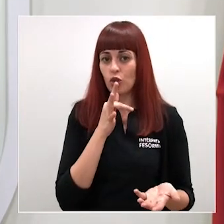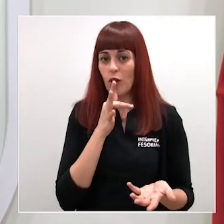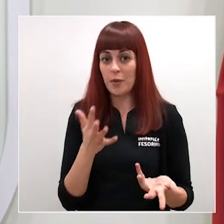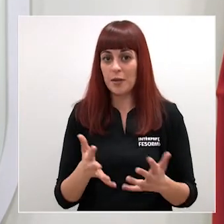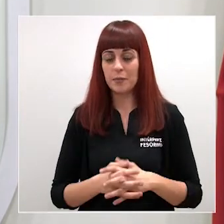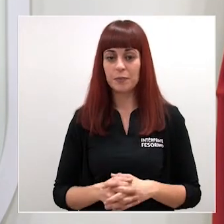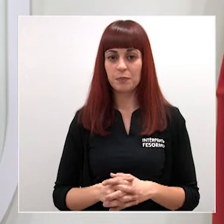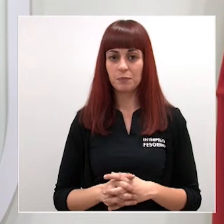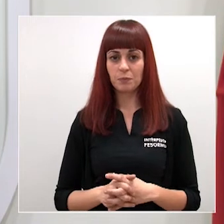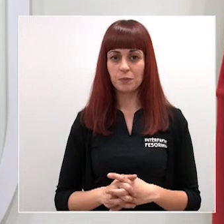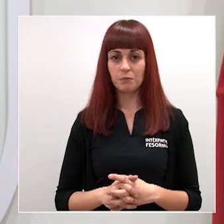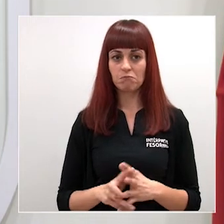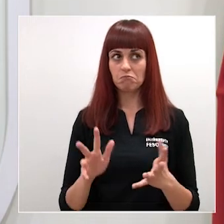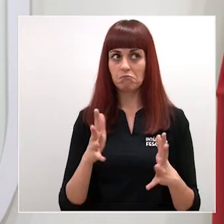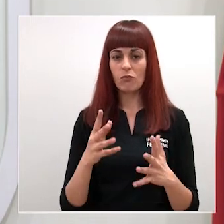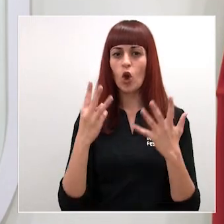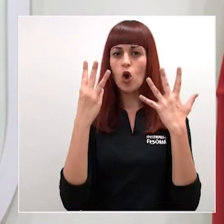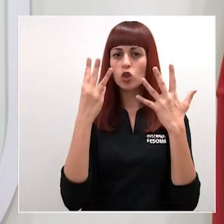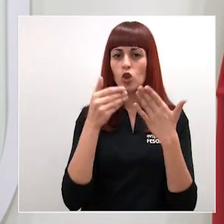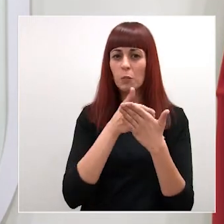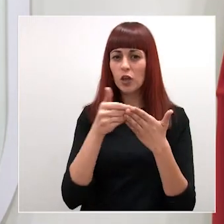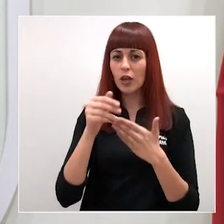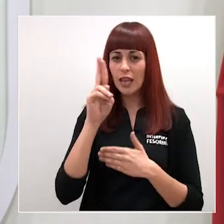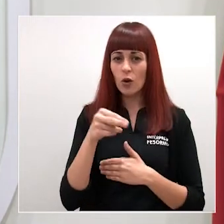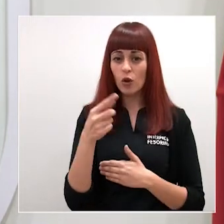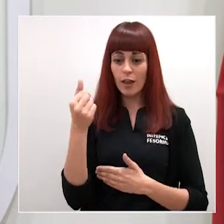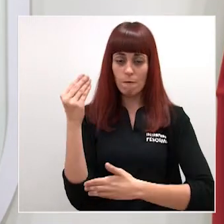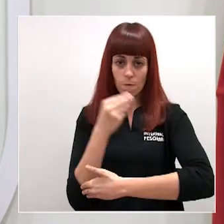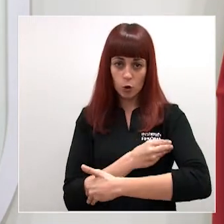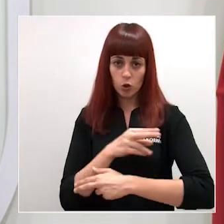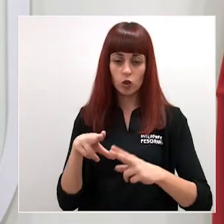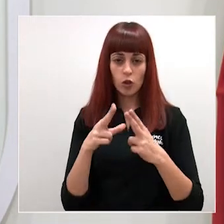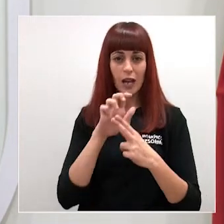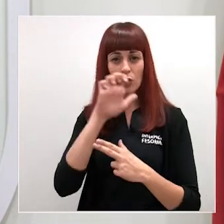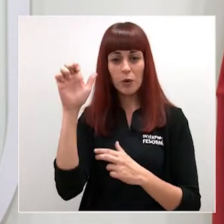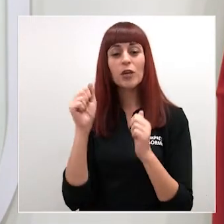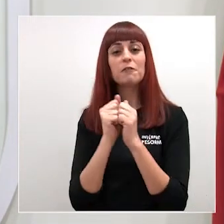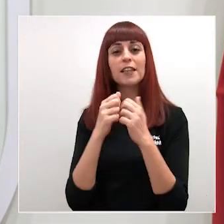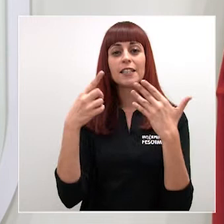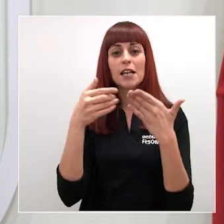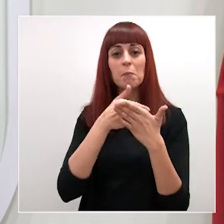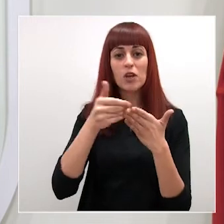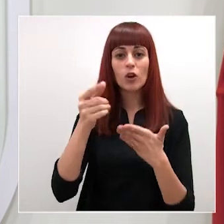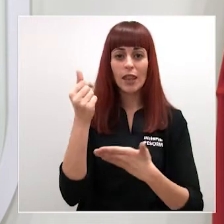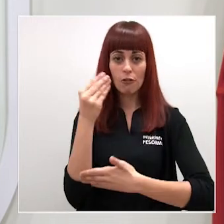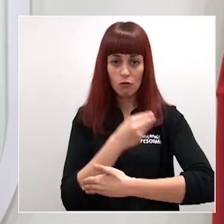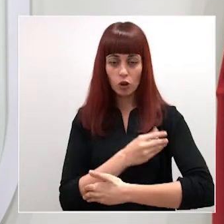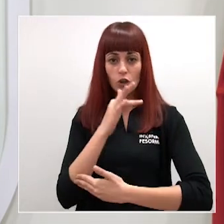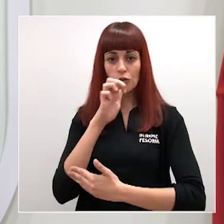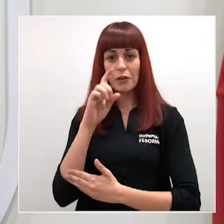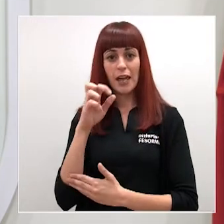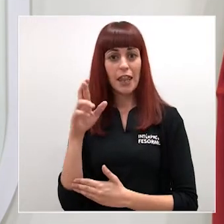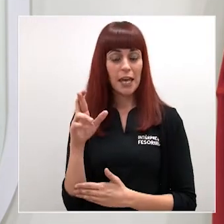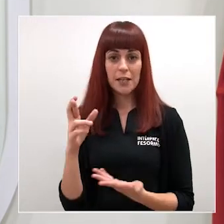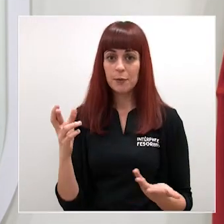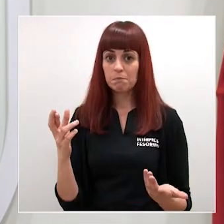ejecutar en torno a unos 8 millones de euros de fondo social europeo y unos 26 millones de euros de fondos FEDER que